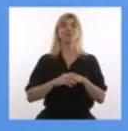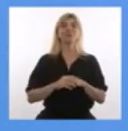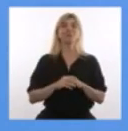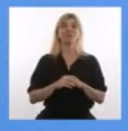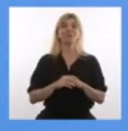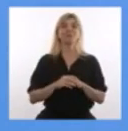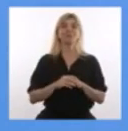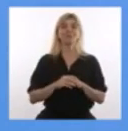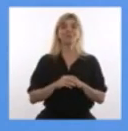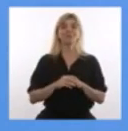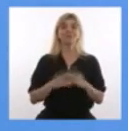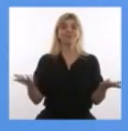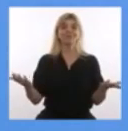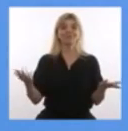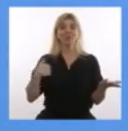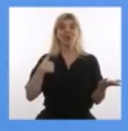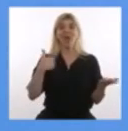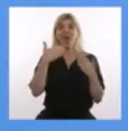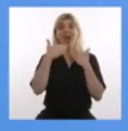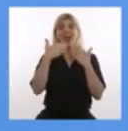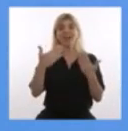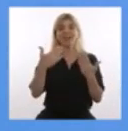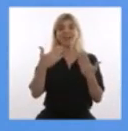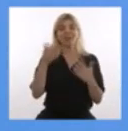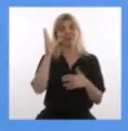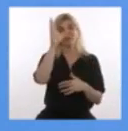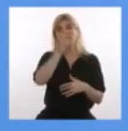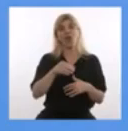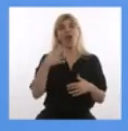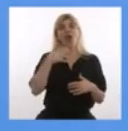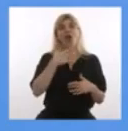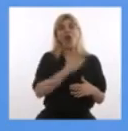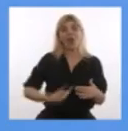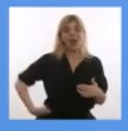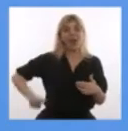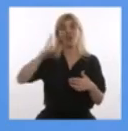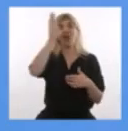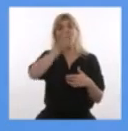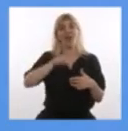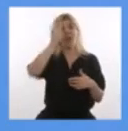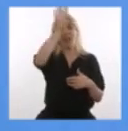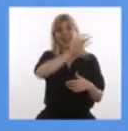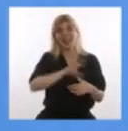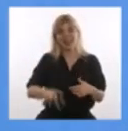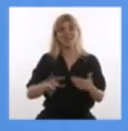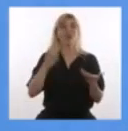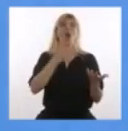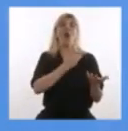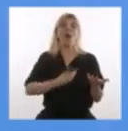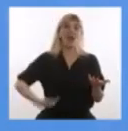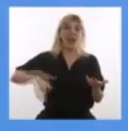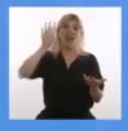Primero, mi agradecimiento a los gobernadores y a las gobernadoras que en este año